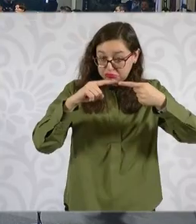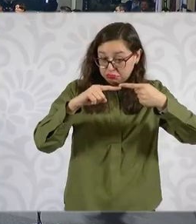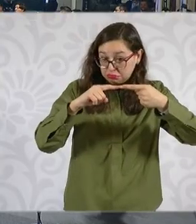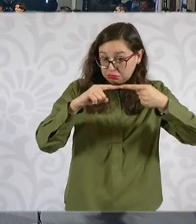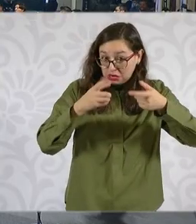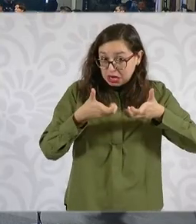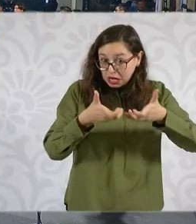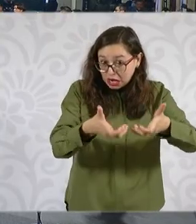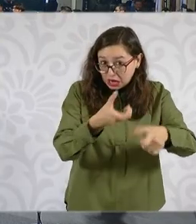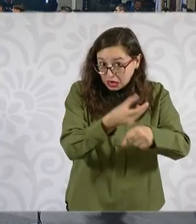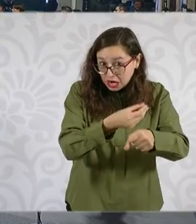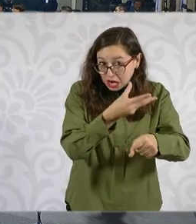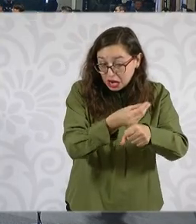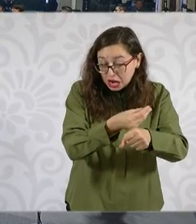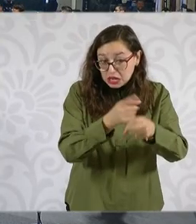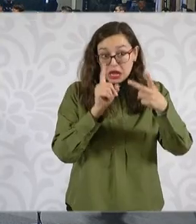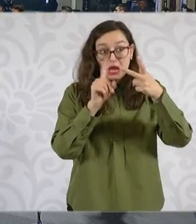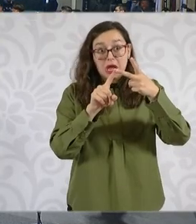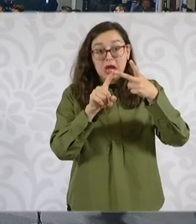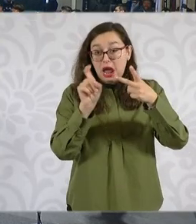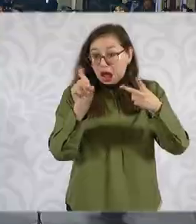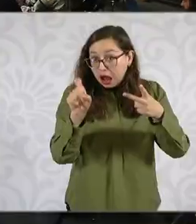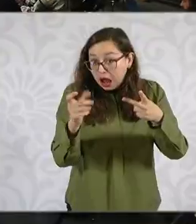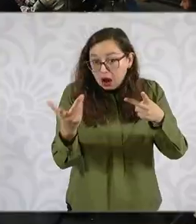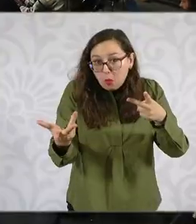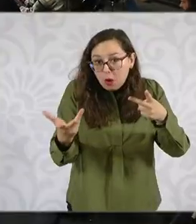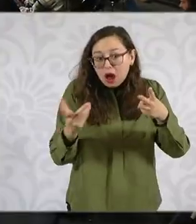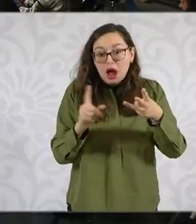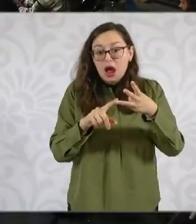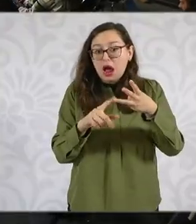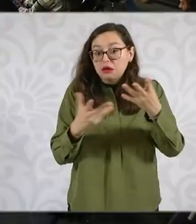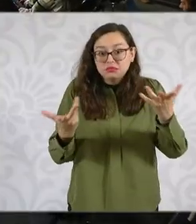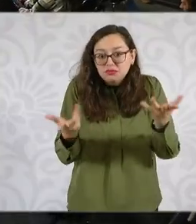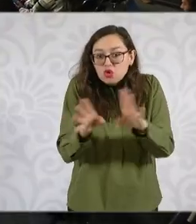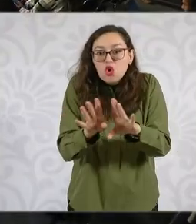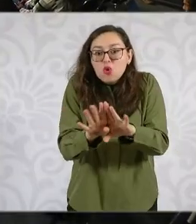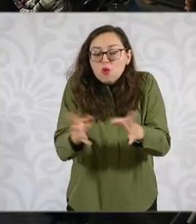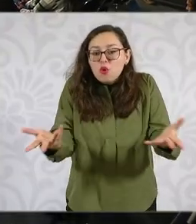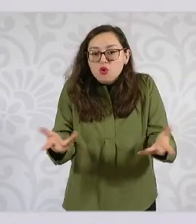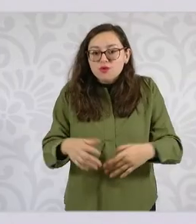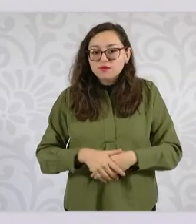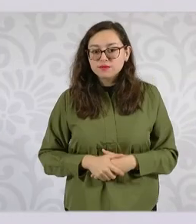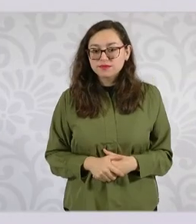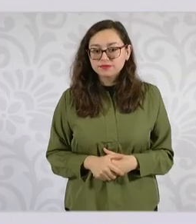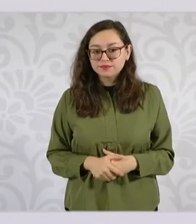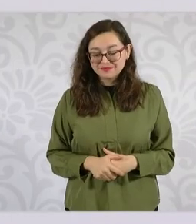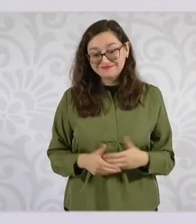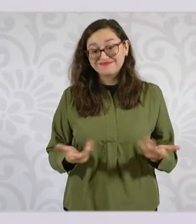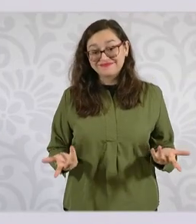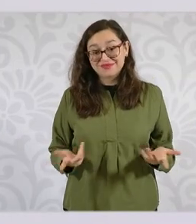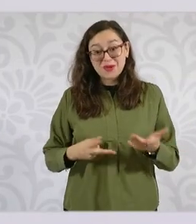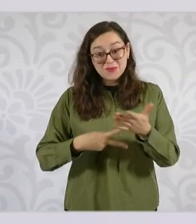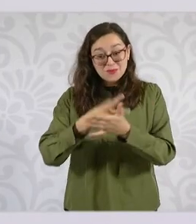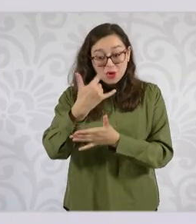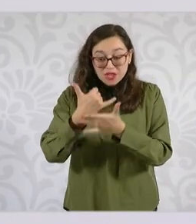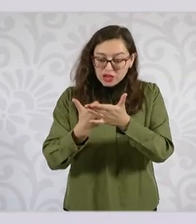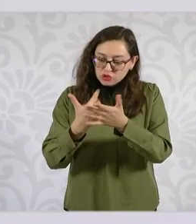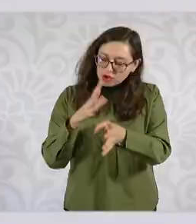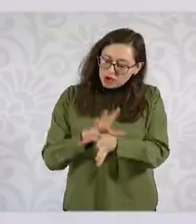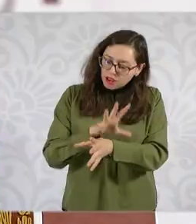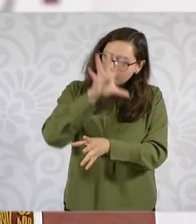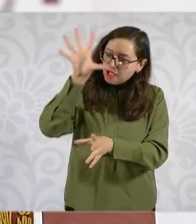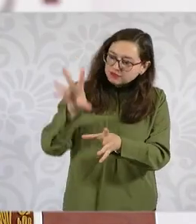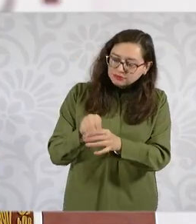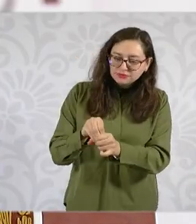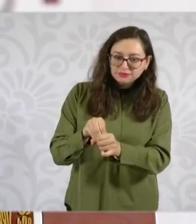las vialidades, el abasto de agua. Este es justamente el proyecto integral que vamos a